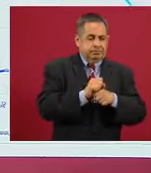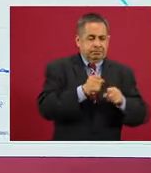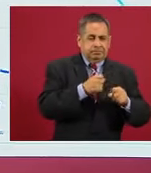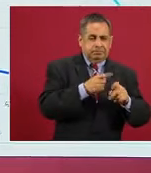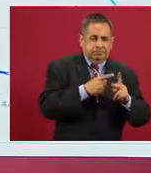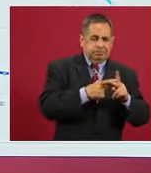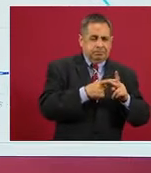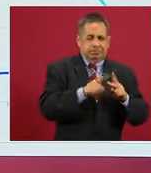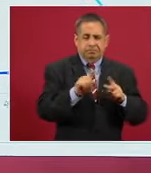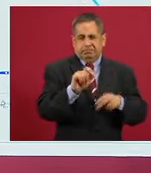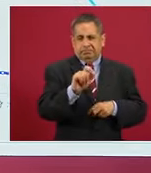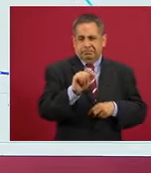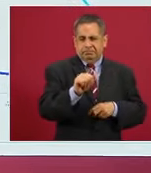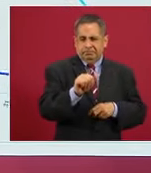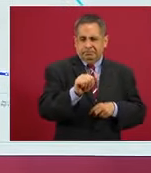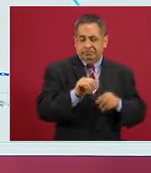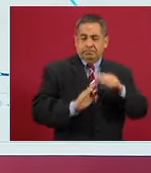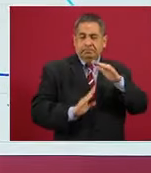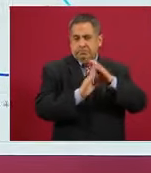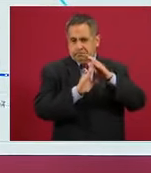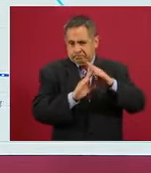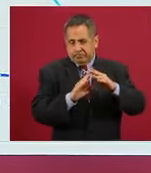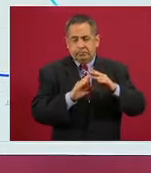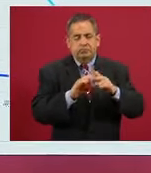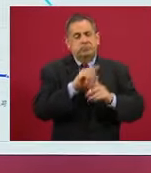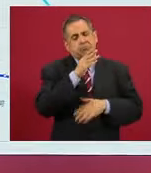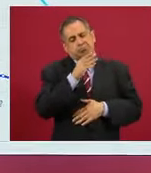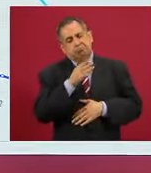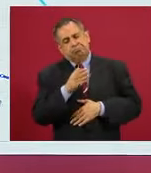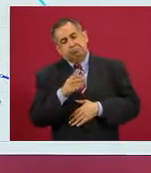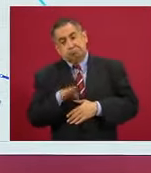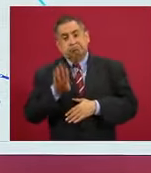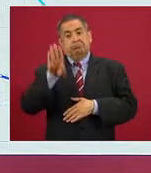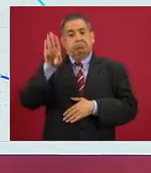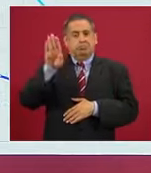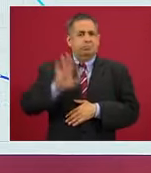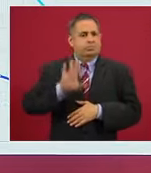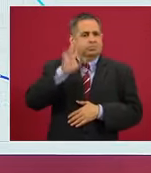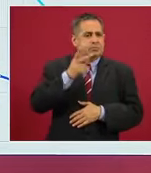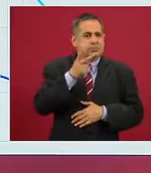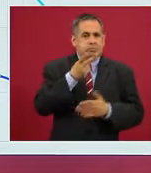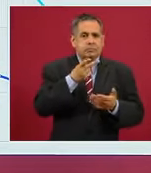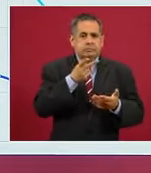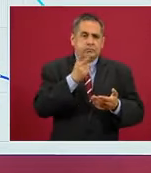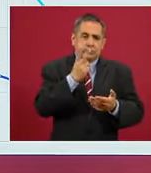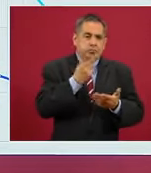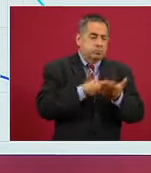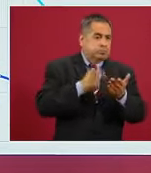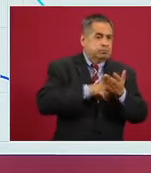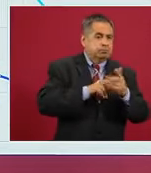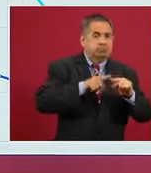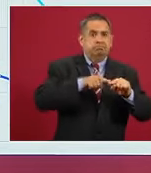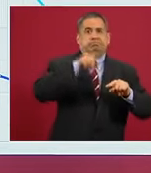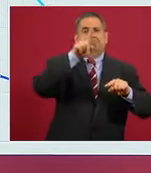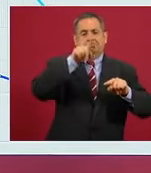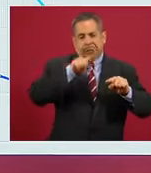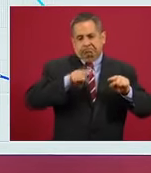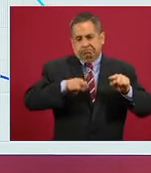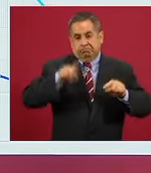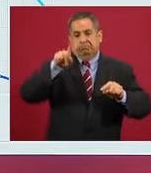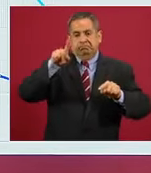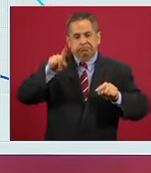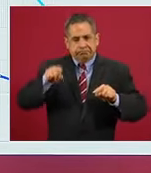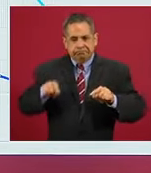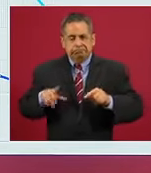epidemia y la semana 26 y este segundo, es como si fueran dos curvas epidémicas. Lo destaco de esa manera porque ese es uno de los